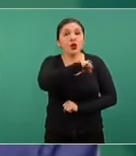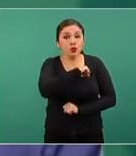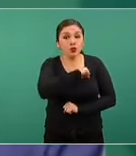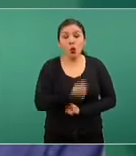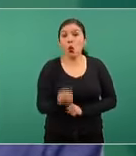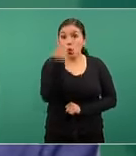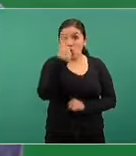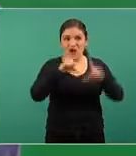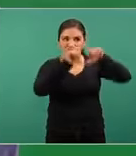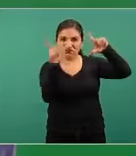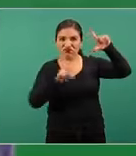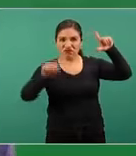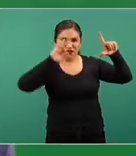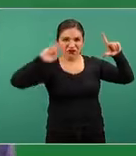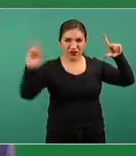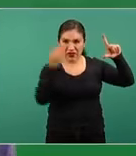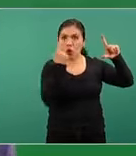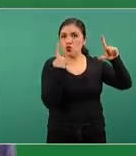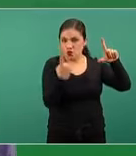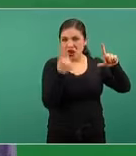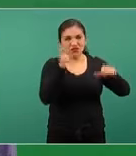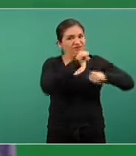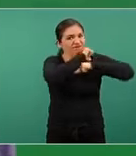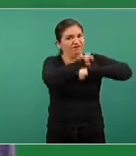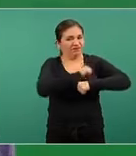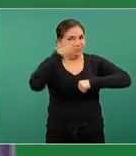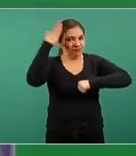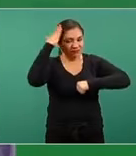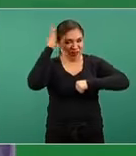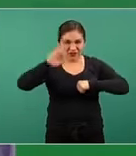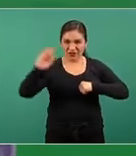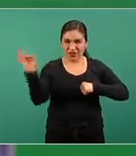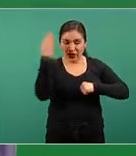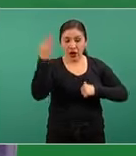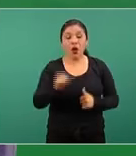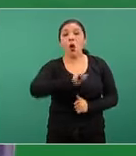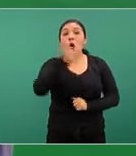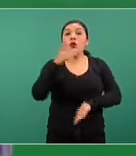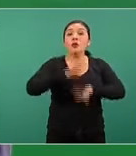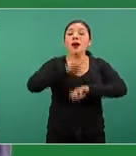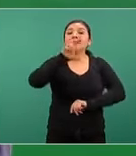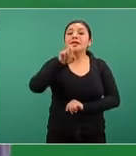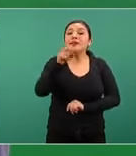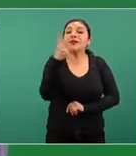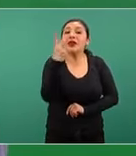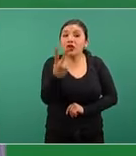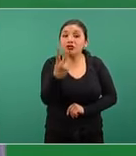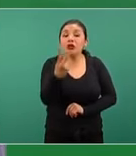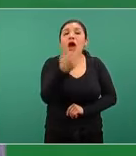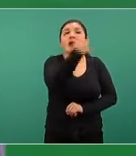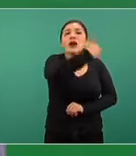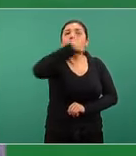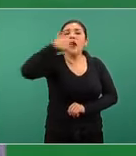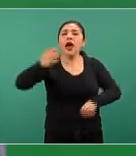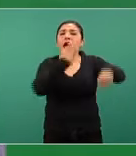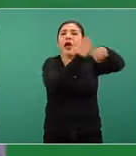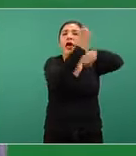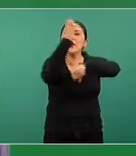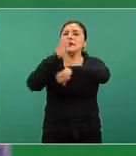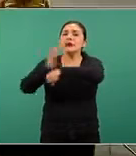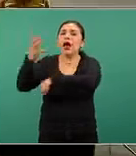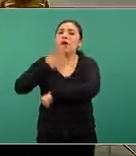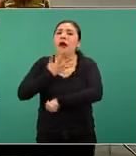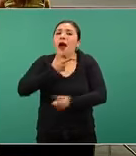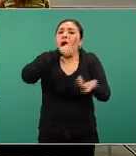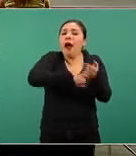una nacional, federal, que es la autoridad sanitaria federal y 32 en cada una de las entidades federativas.